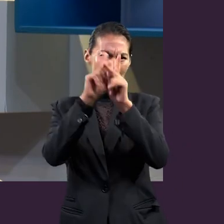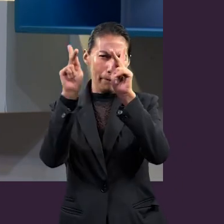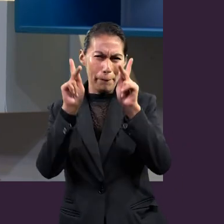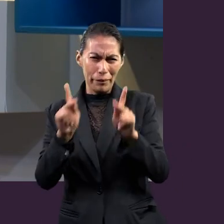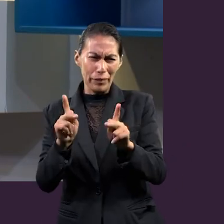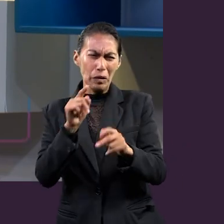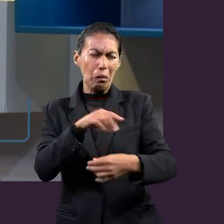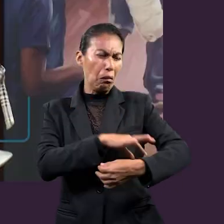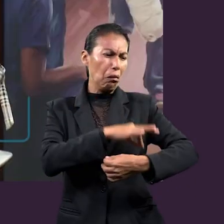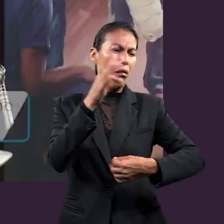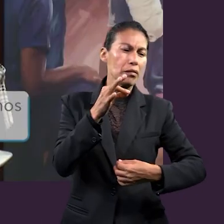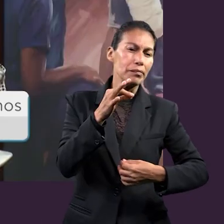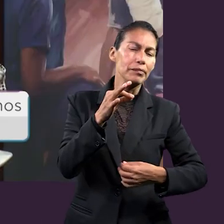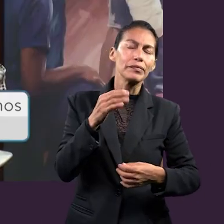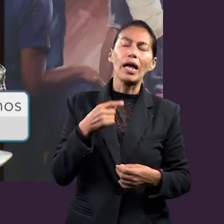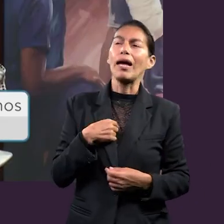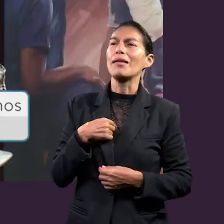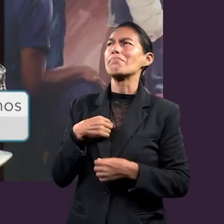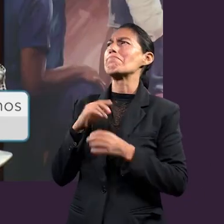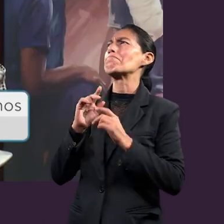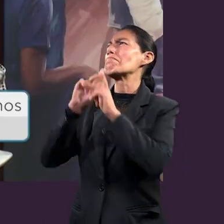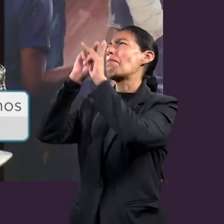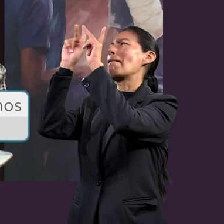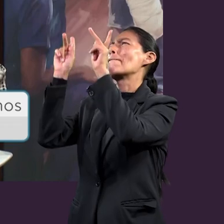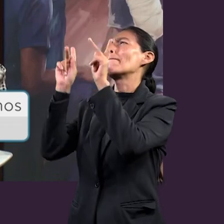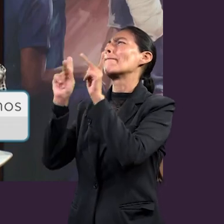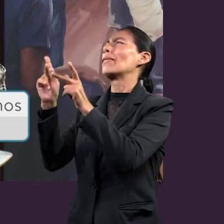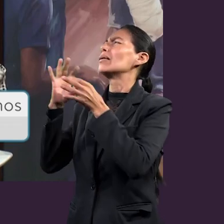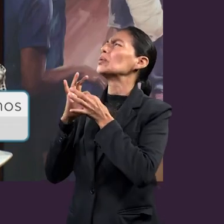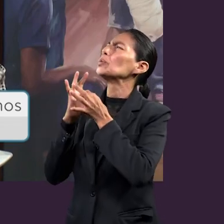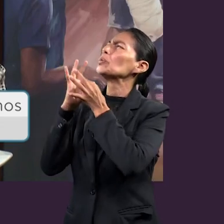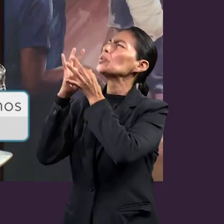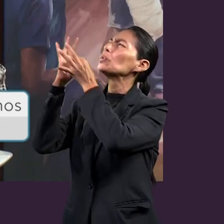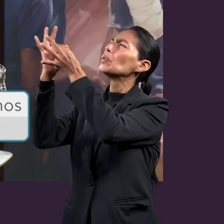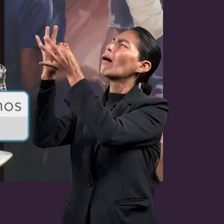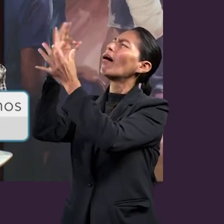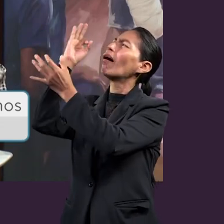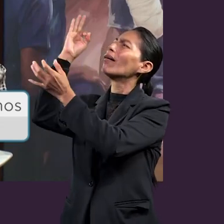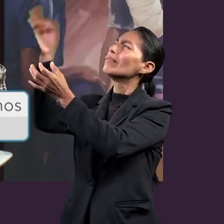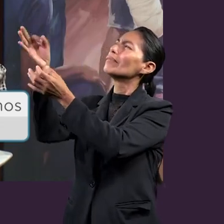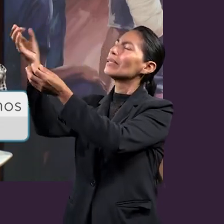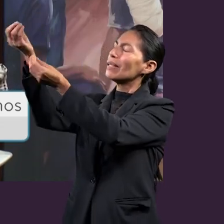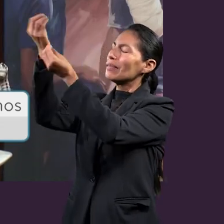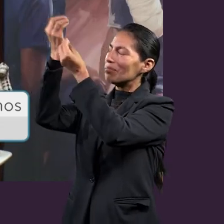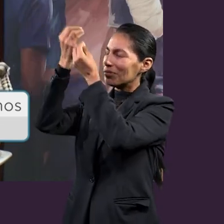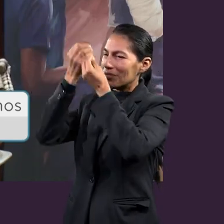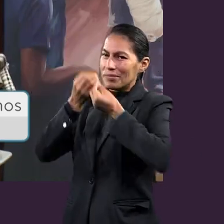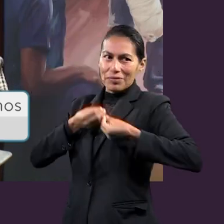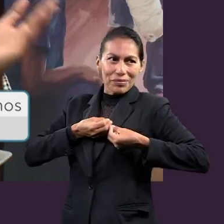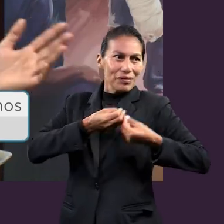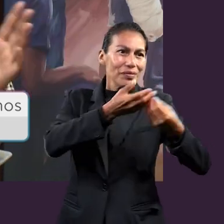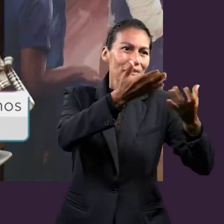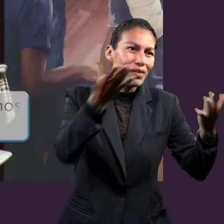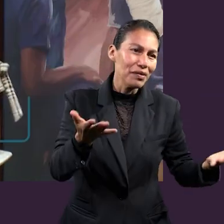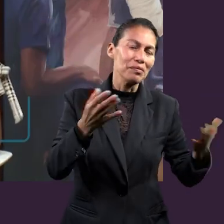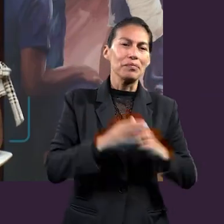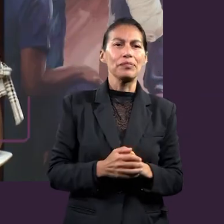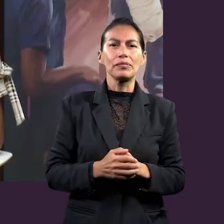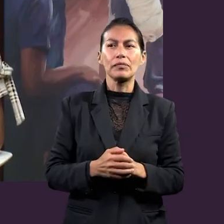nos quedamos? Esli. Que hay que estar primero en paz con Dios. Conocer esa paz que Él nos ofrece para después poder